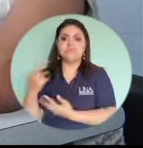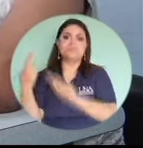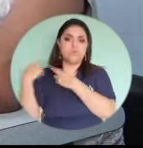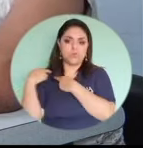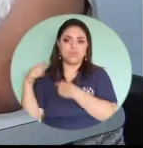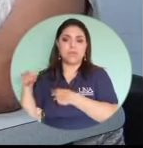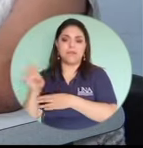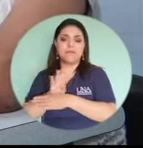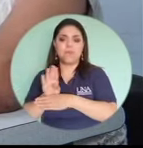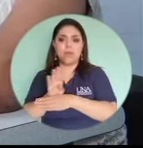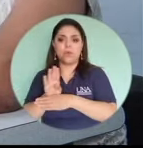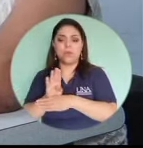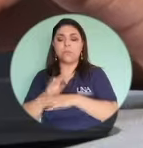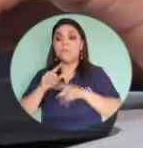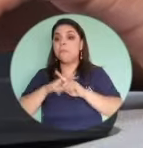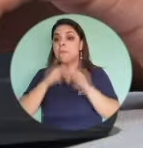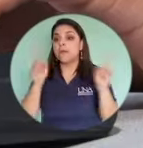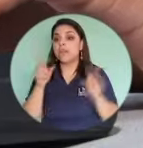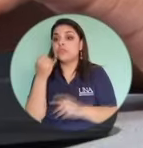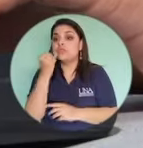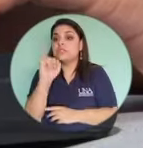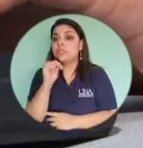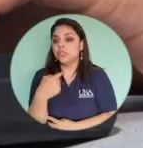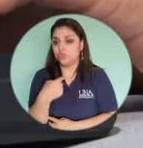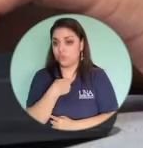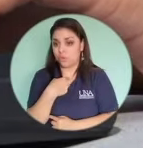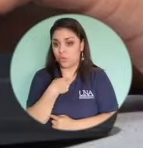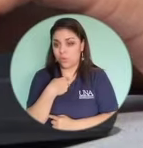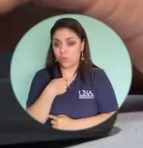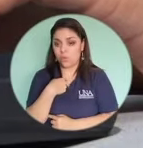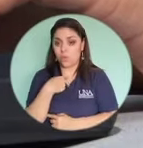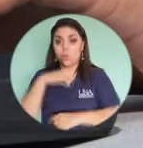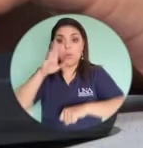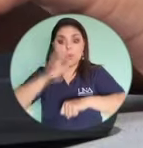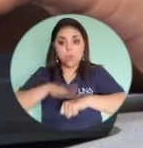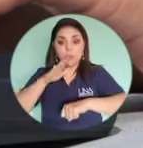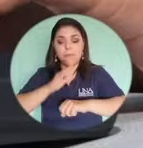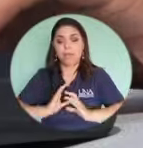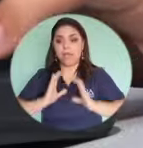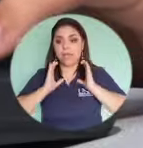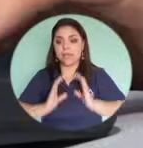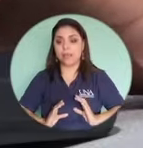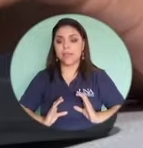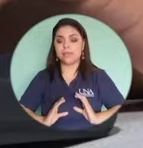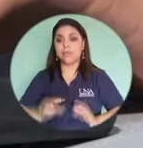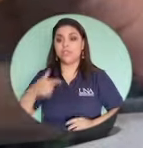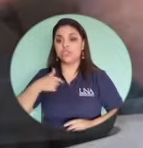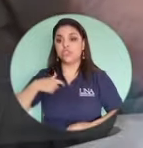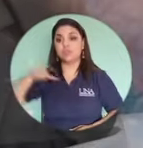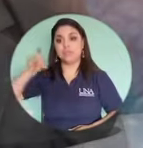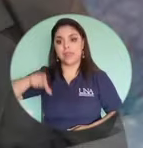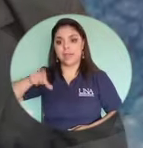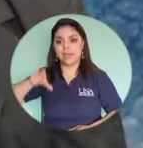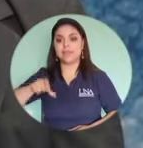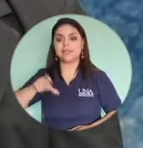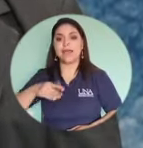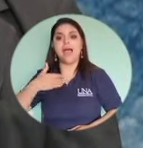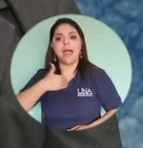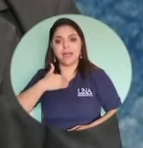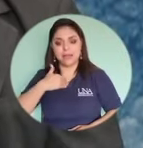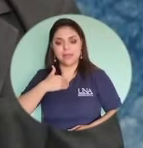ahí si asume la responsabilidad del el banco pero cuando es se me atribuye a mi como cliente como tarjeta viente